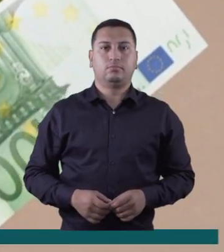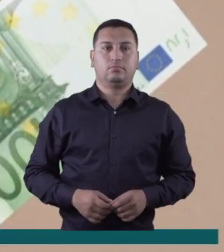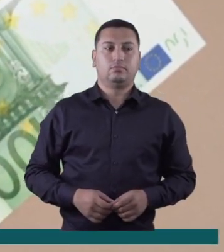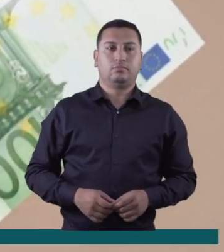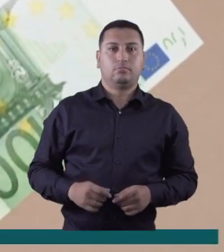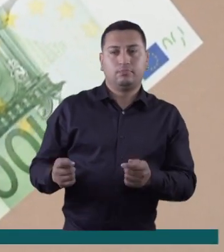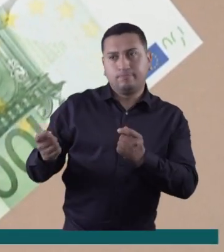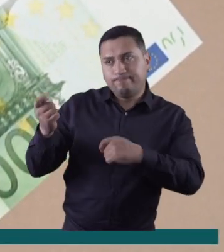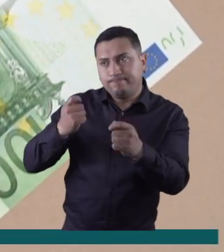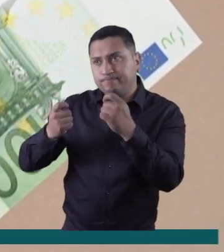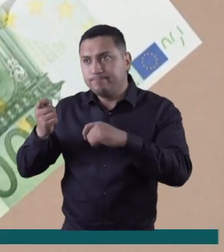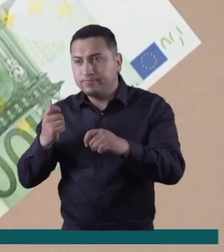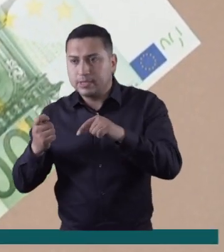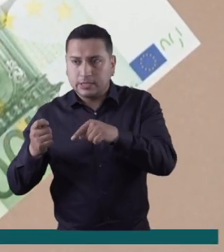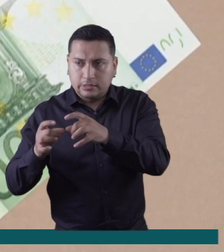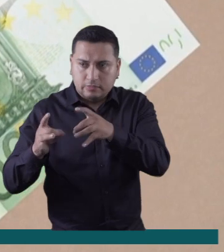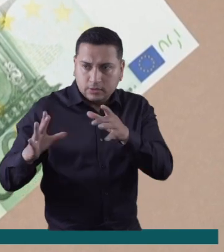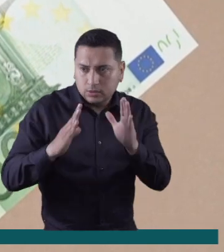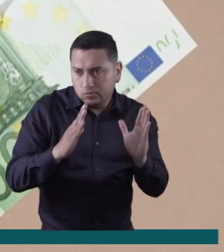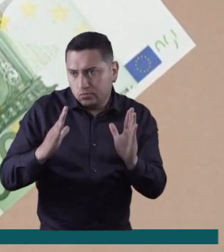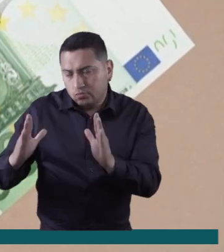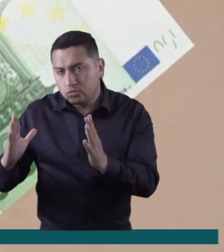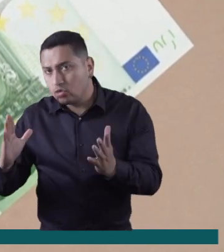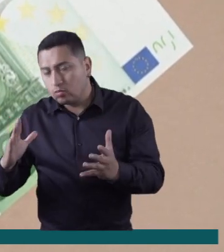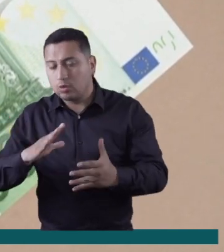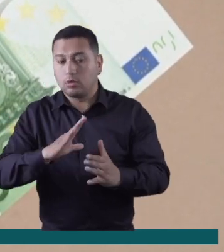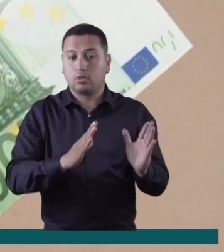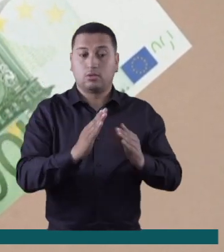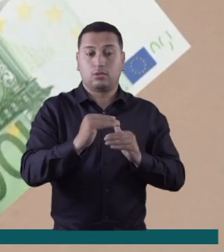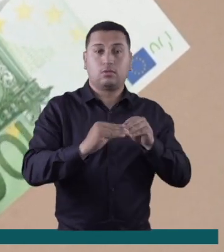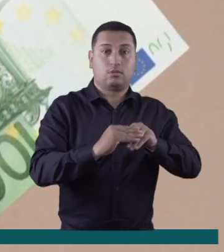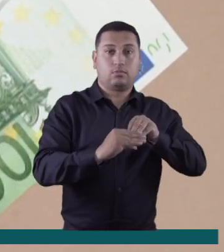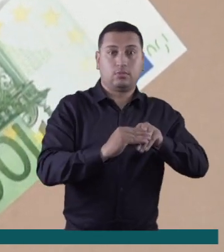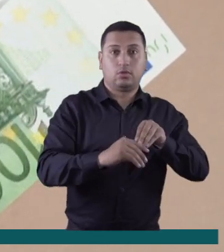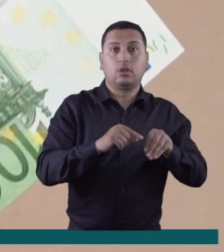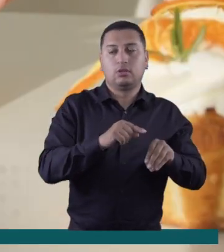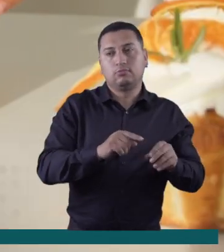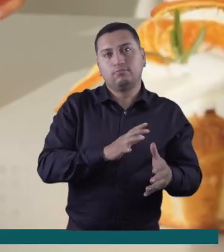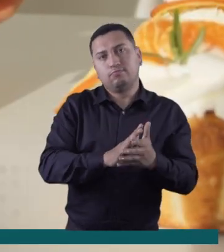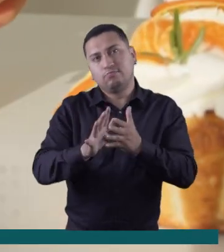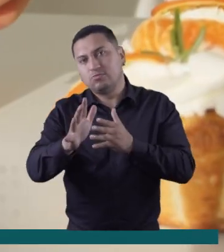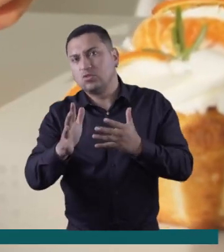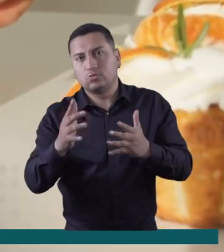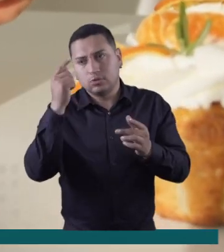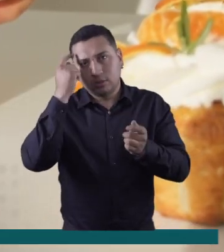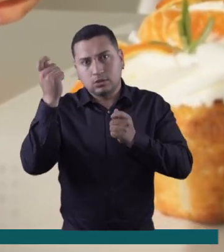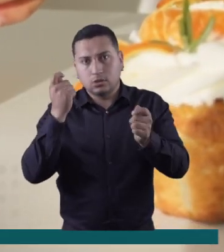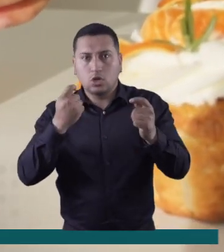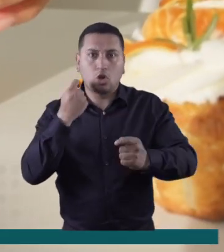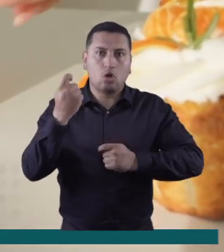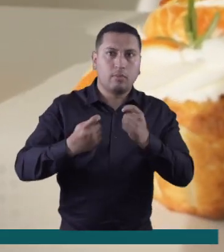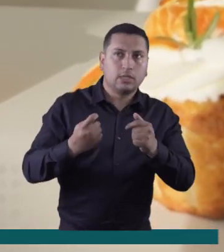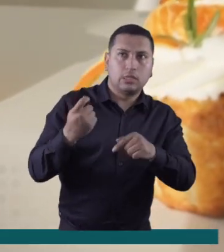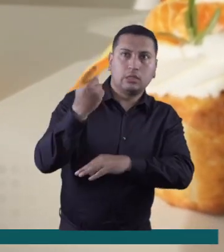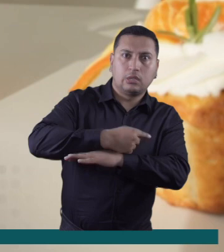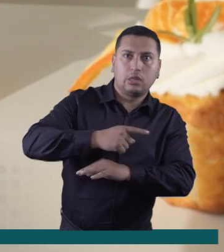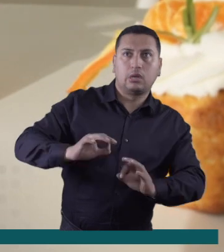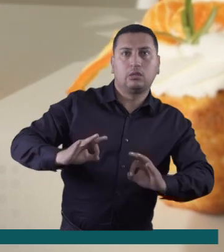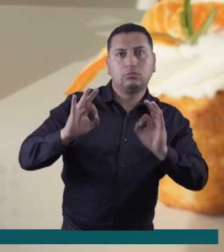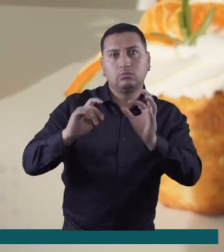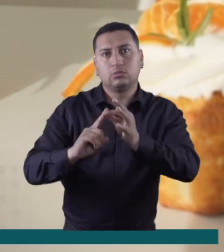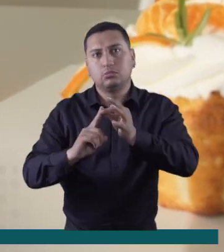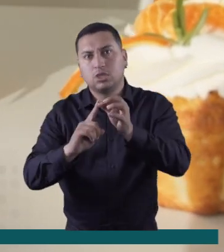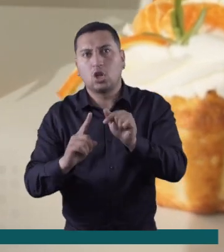Fechas para mejorar sus ventas. En Caja Menor le contaremos cómo puede potencializar sus ventas utilizando estrategias comerciales